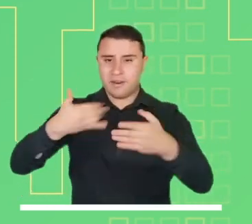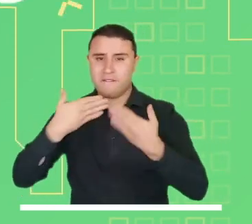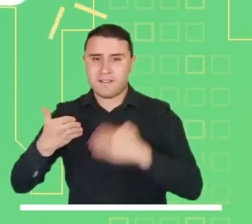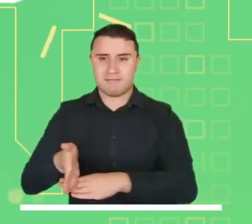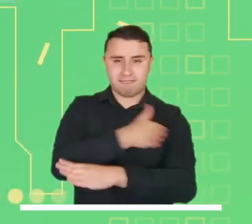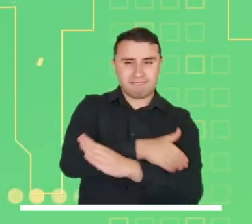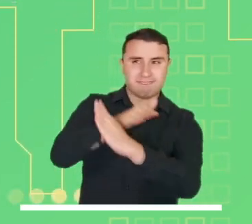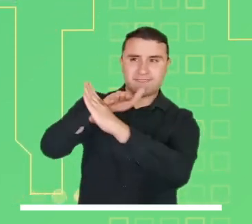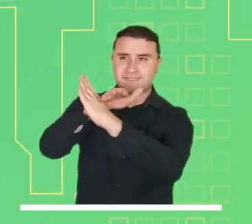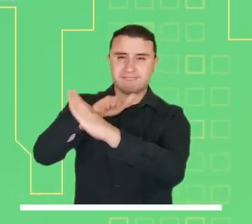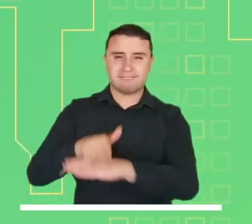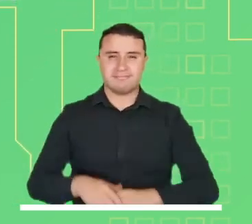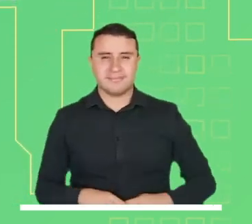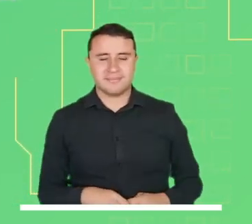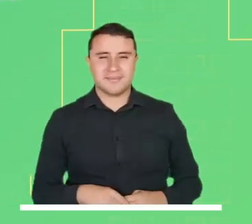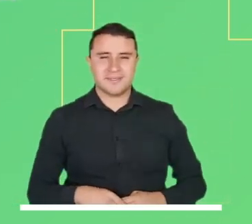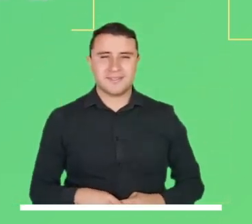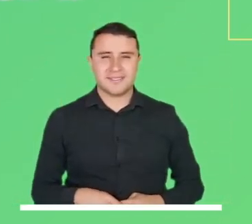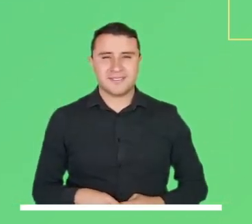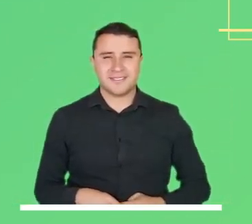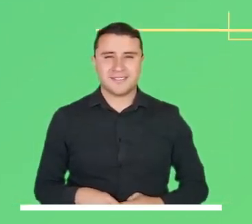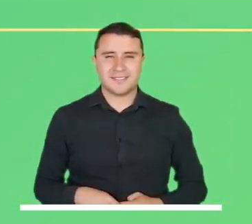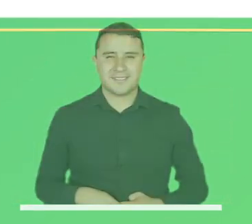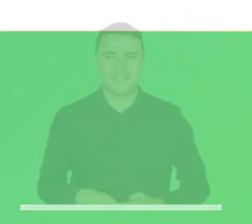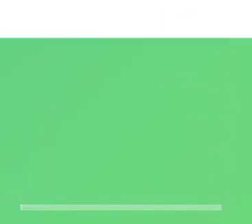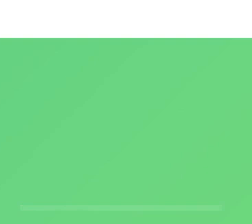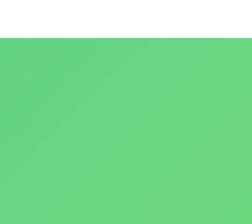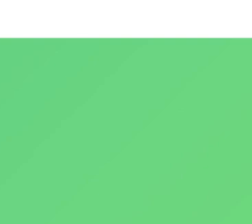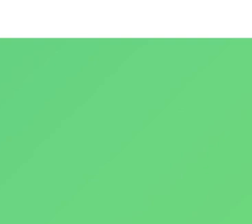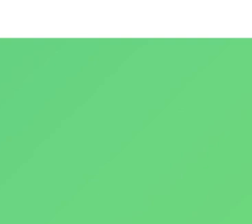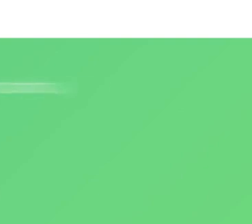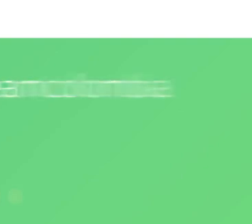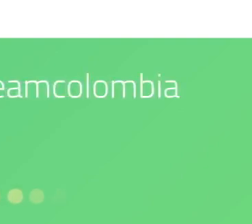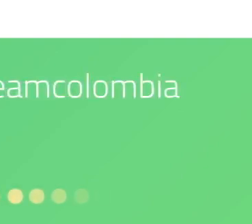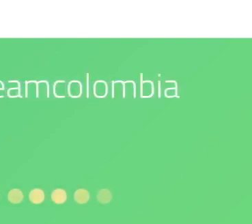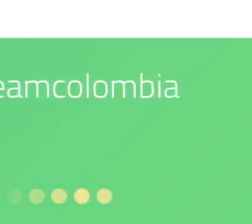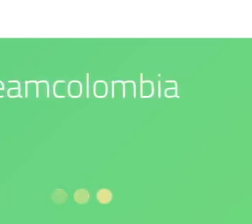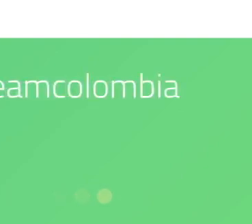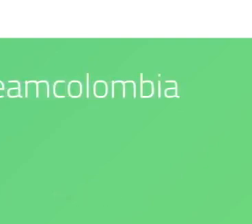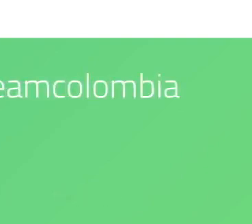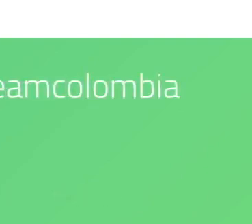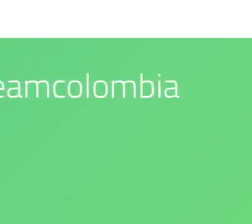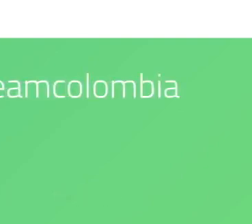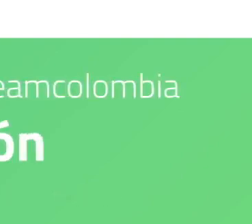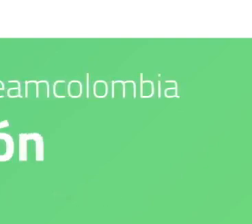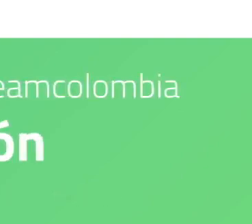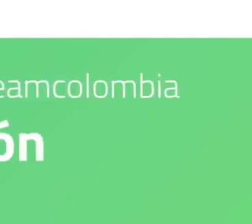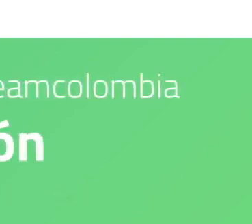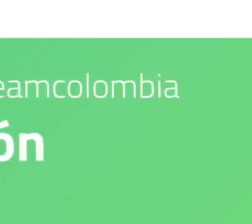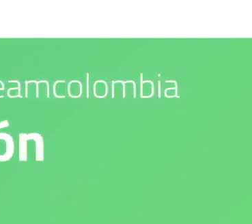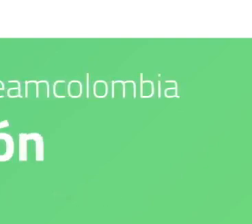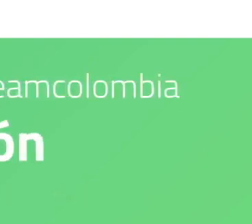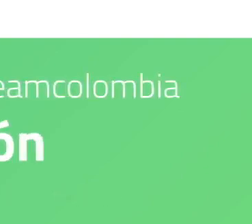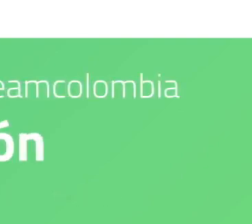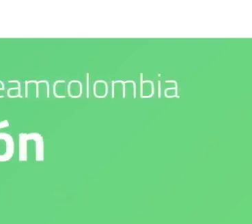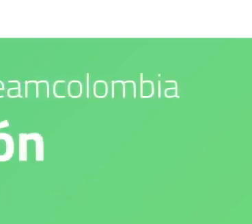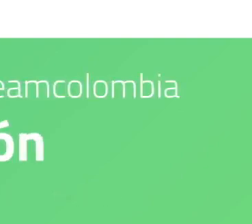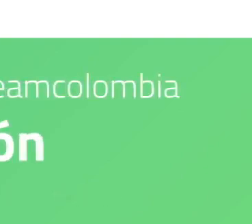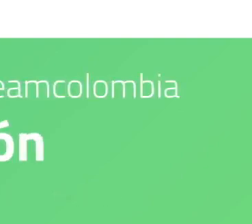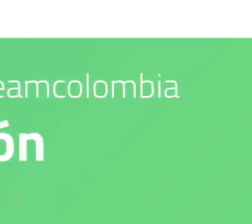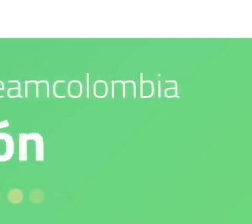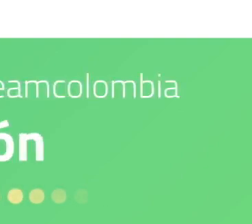Los esperamos en nuestras redes sociales. Nuestro compromiso es con el medio ambiente. IDEAM es confianza y prevención.